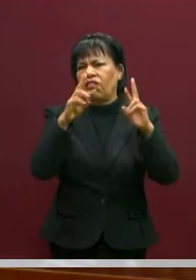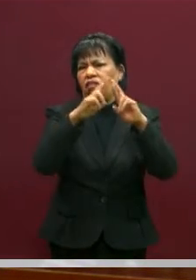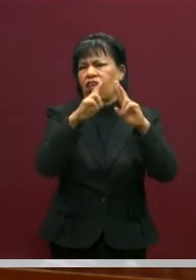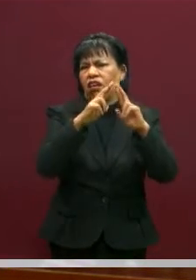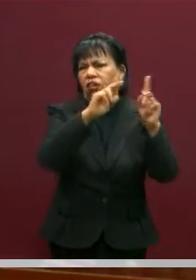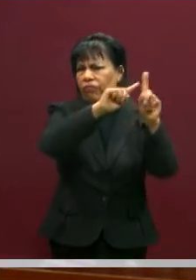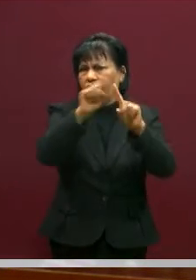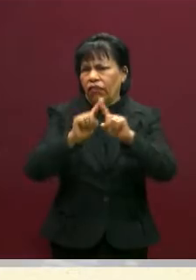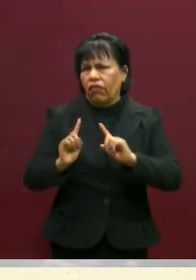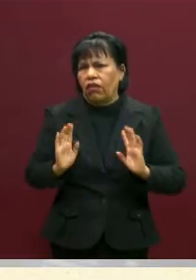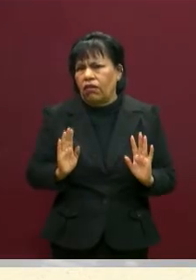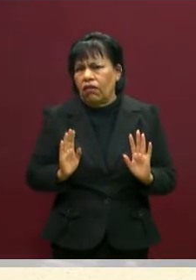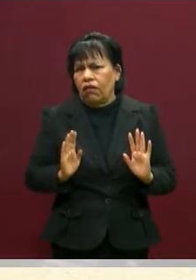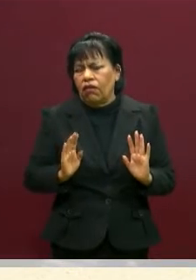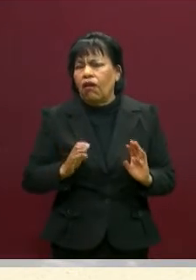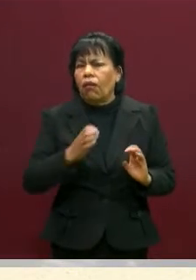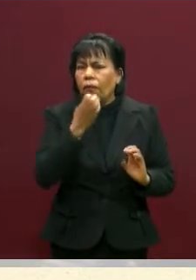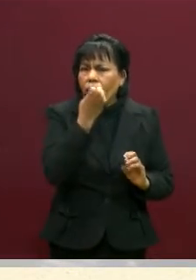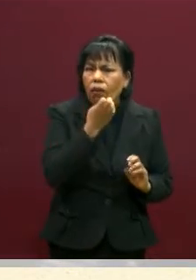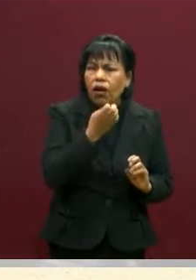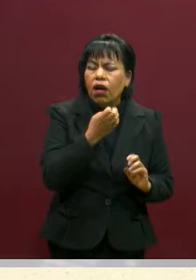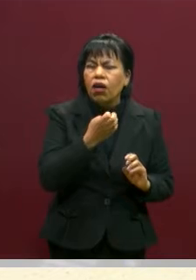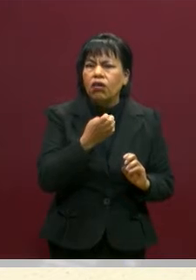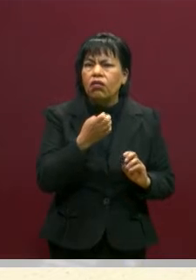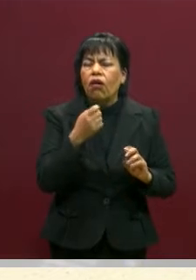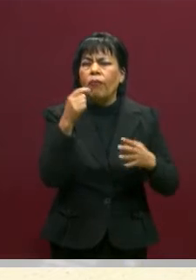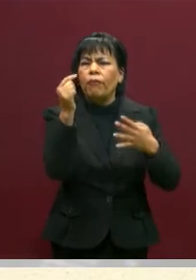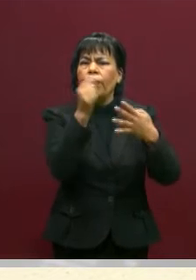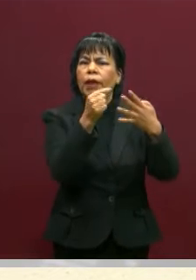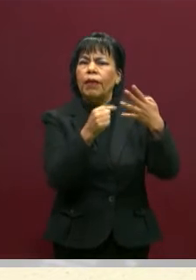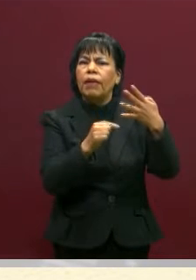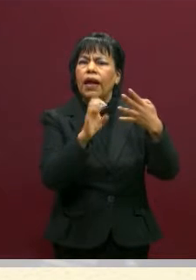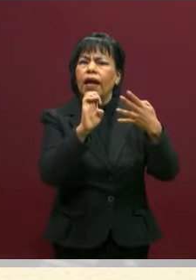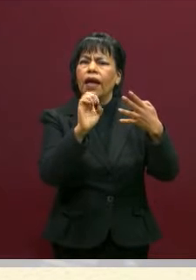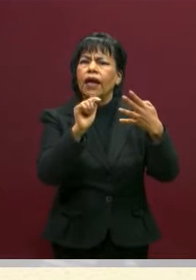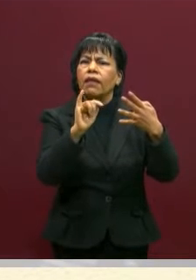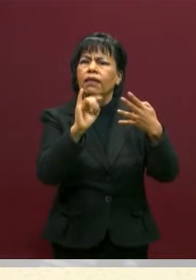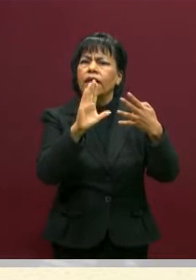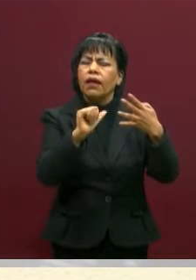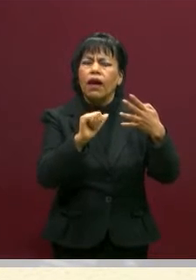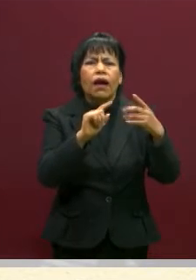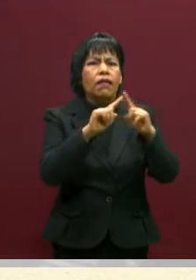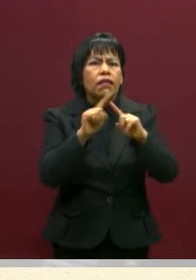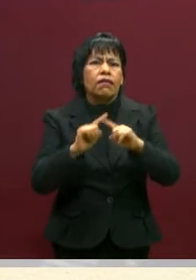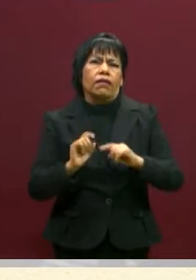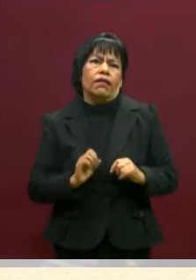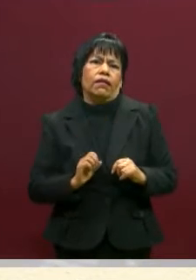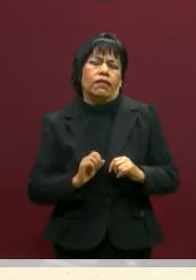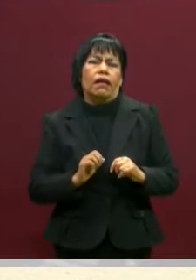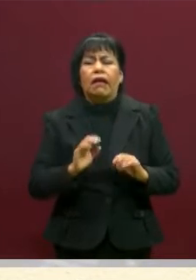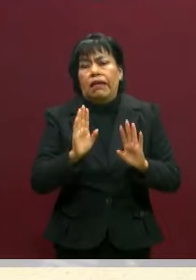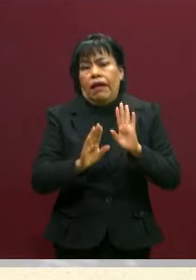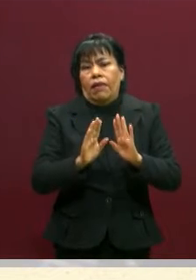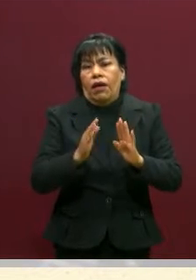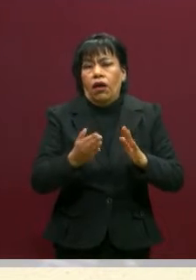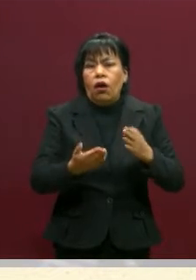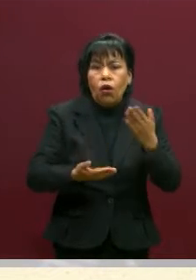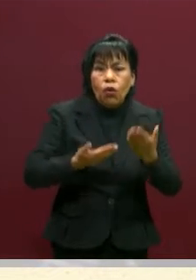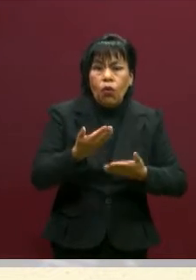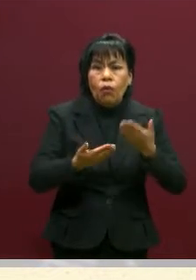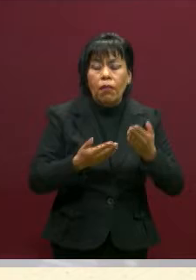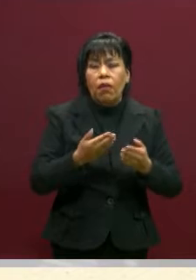Por eso es que hay diferentes éticas. Y hay elementos que se comparten o no. Es por ello que yo quiero,